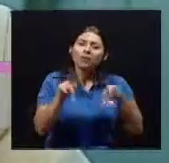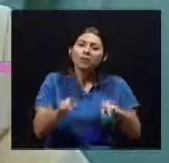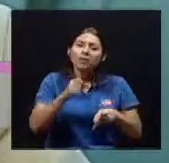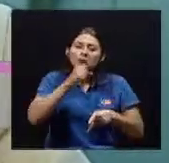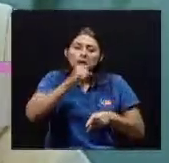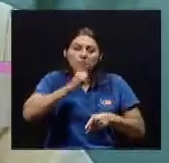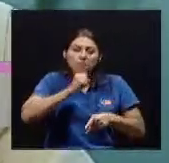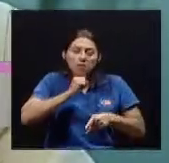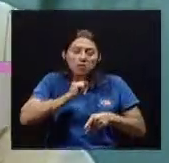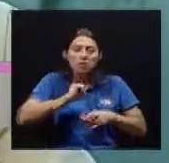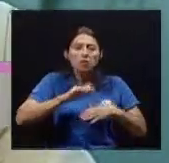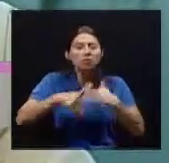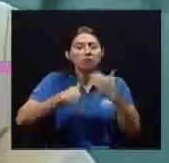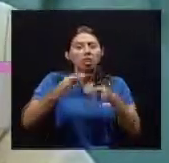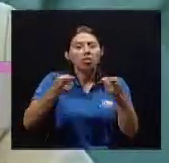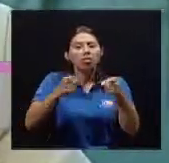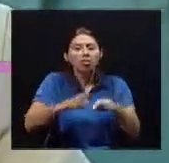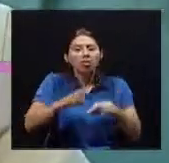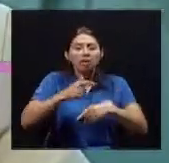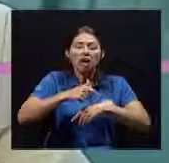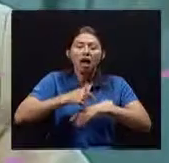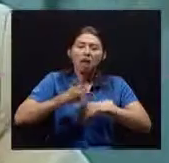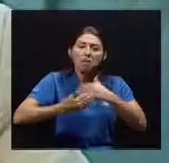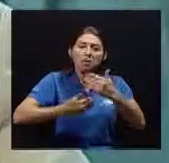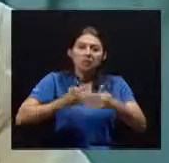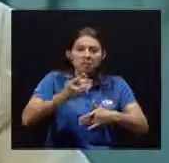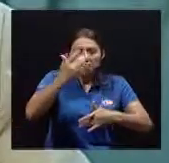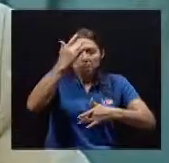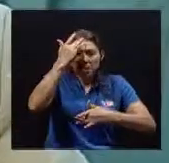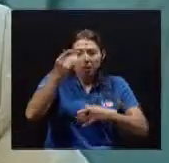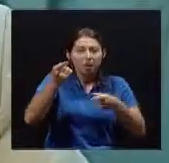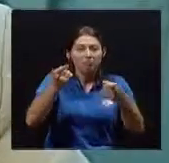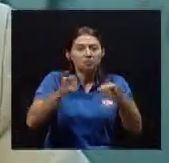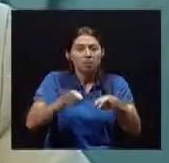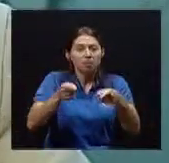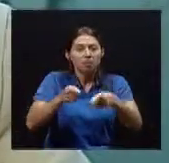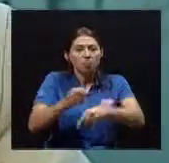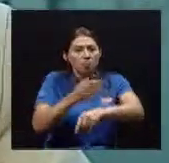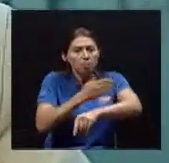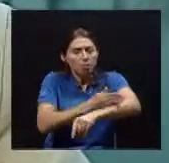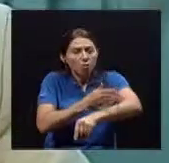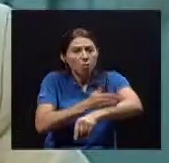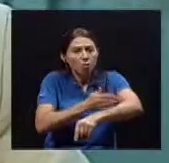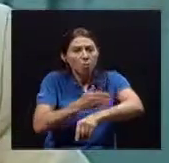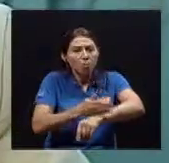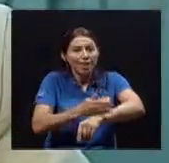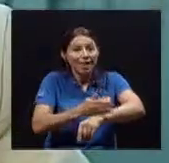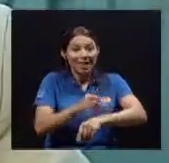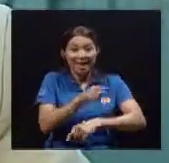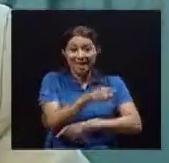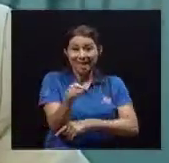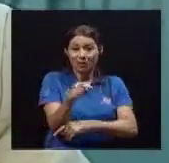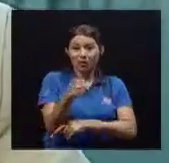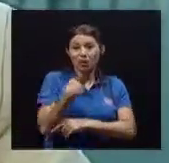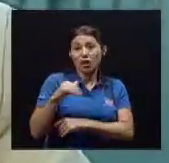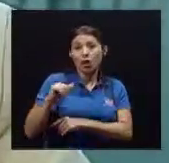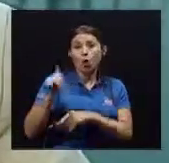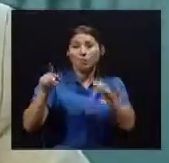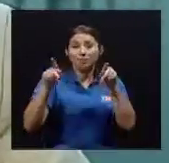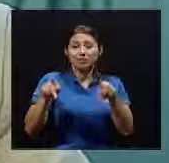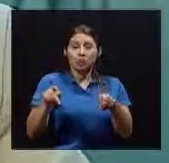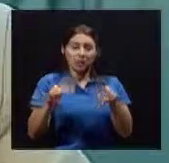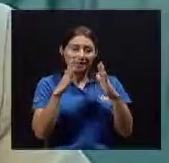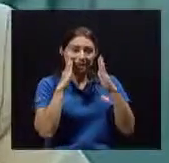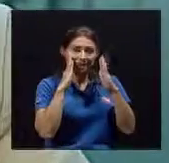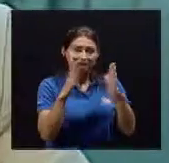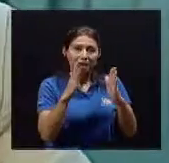etapas Y diferentes enfermedades Que los van incapacitando Hay personas Que les colaboran Y esas